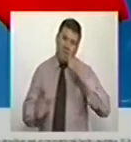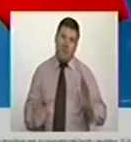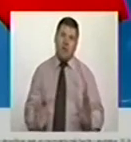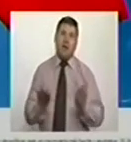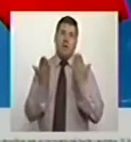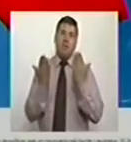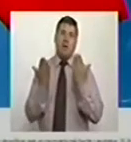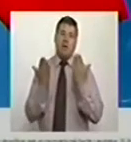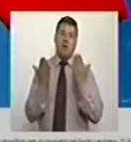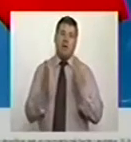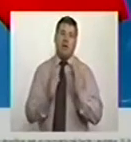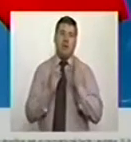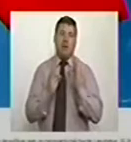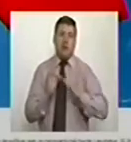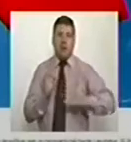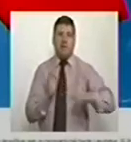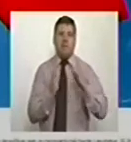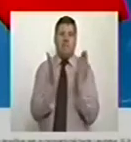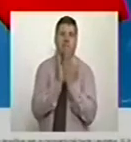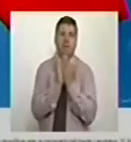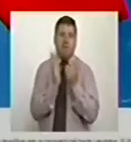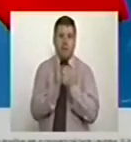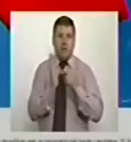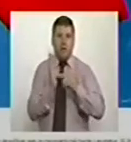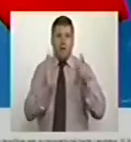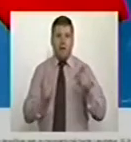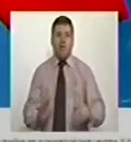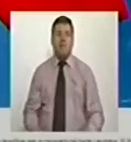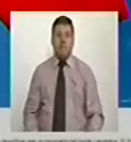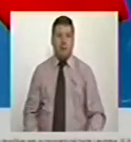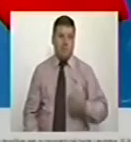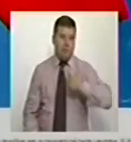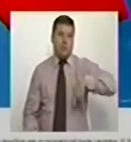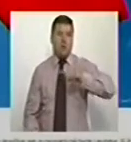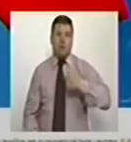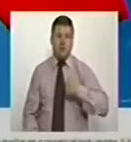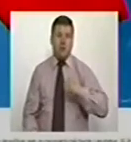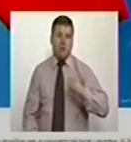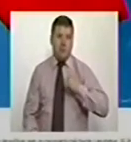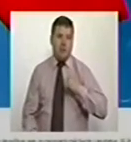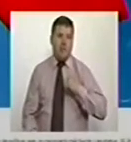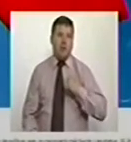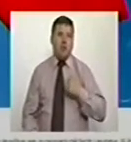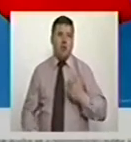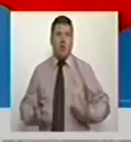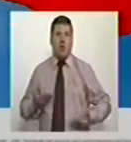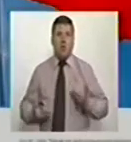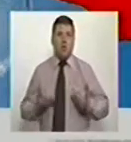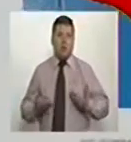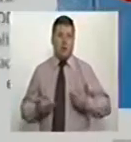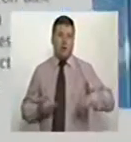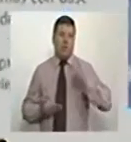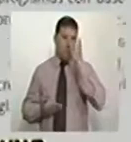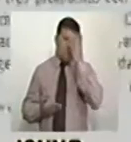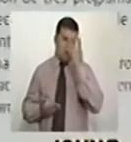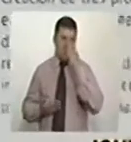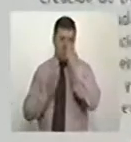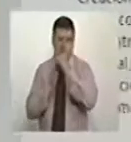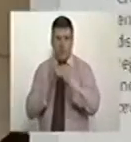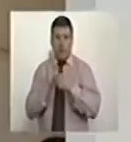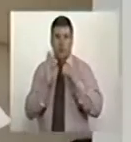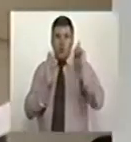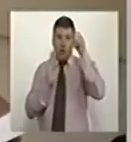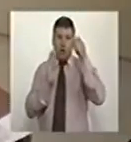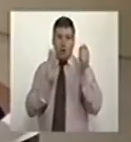calidad en la educación técnica. Nosotros tenemos una gran posibilidad porque en el programa de